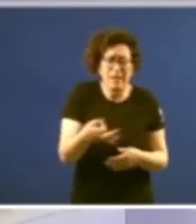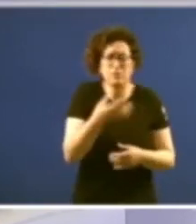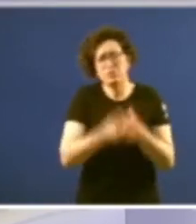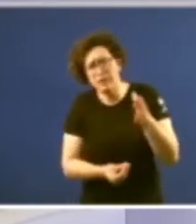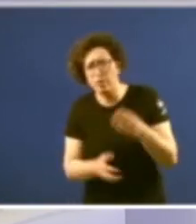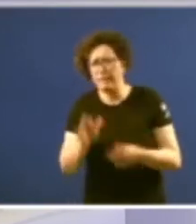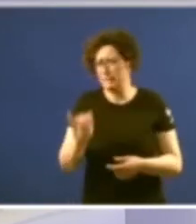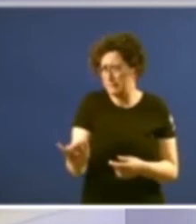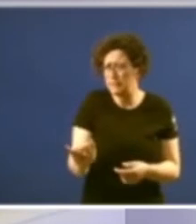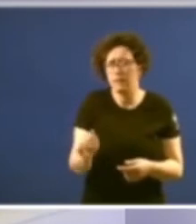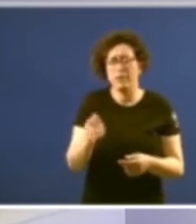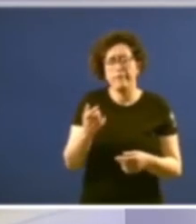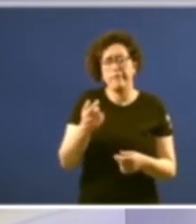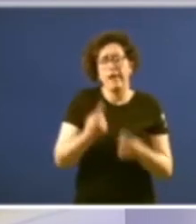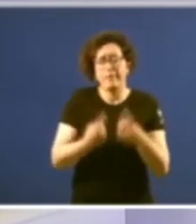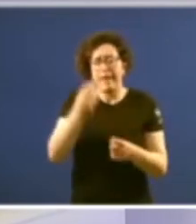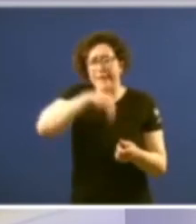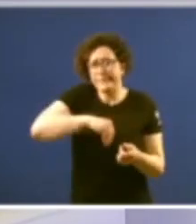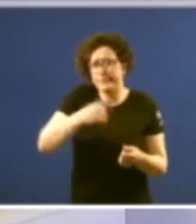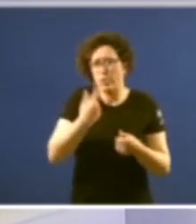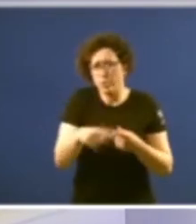casuas teivas e eivas